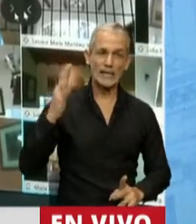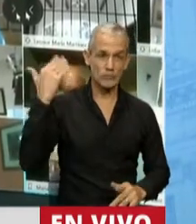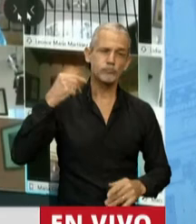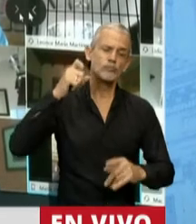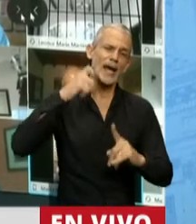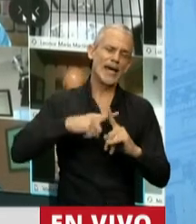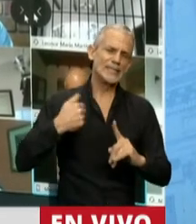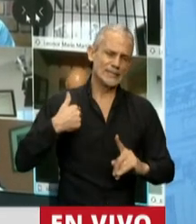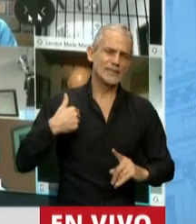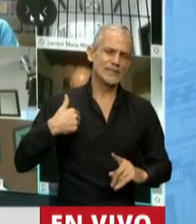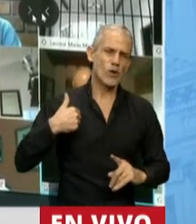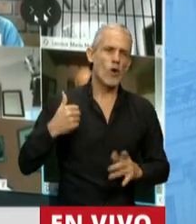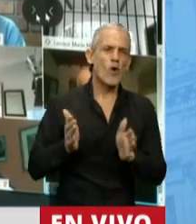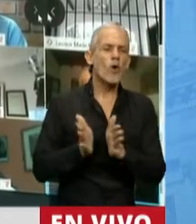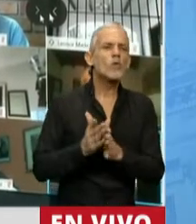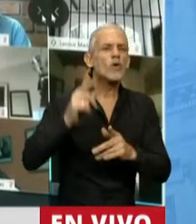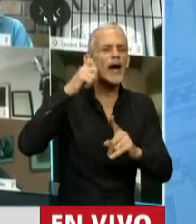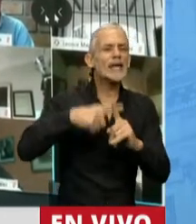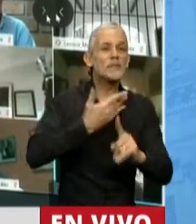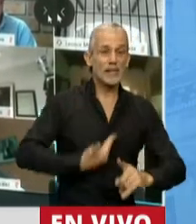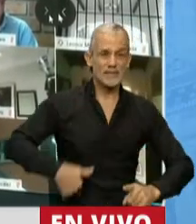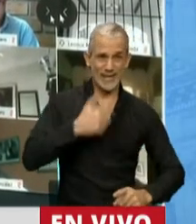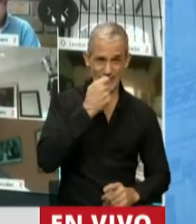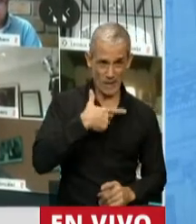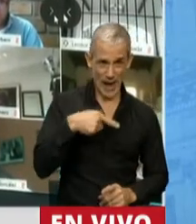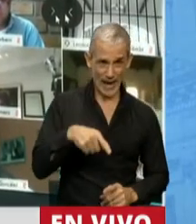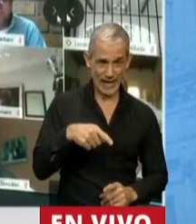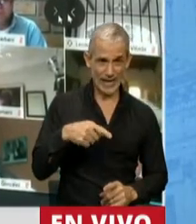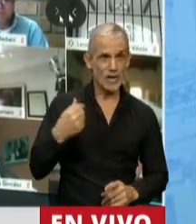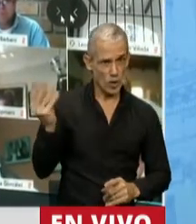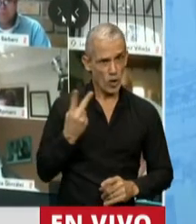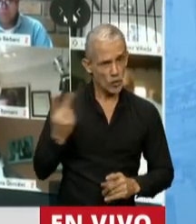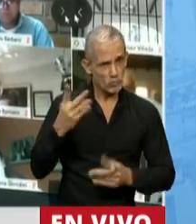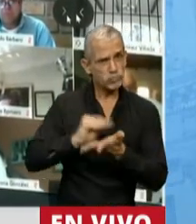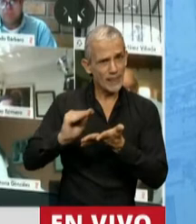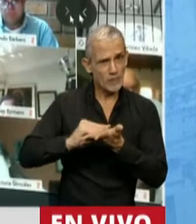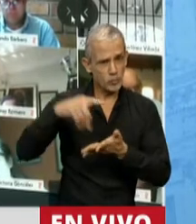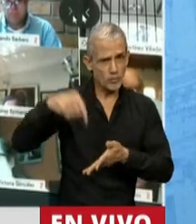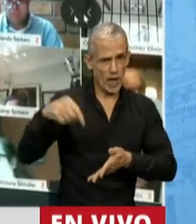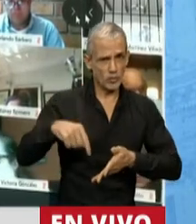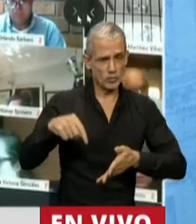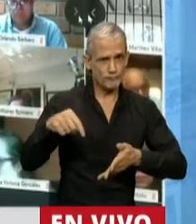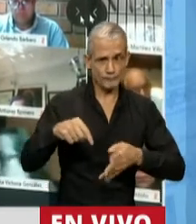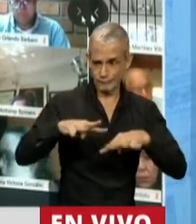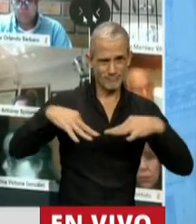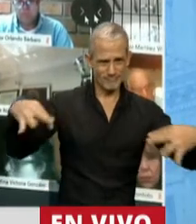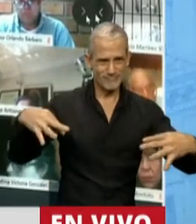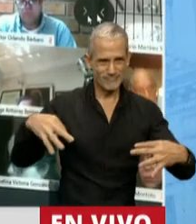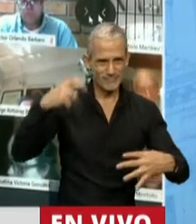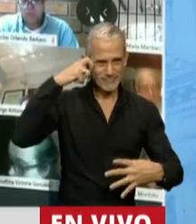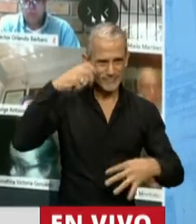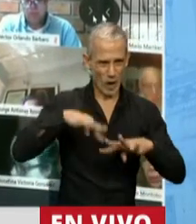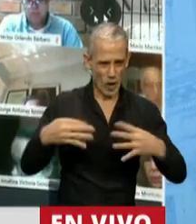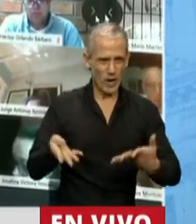junto con el expresidente Macri, legisladora en este honorable lugar.